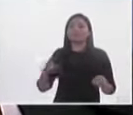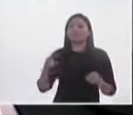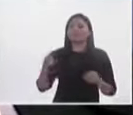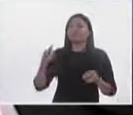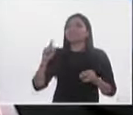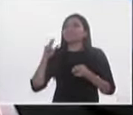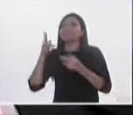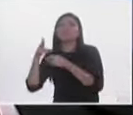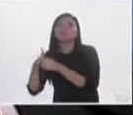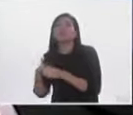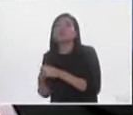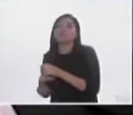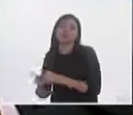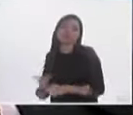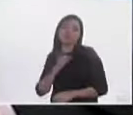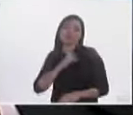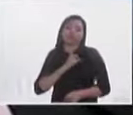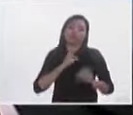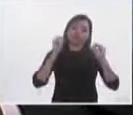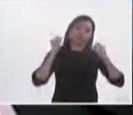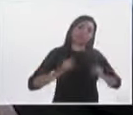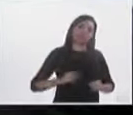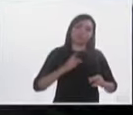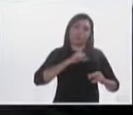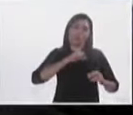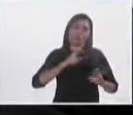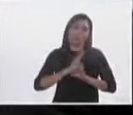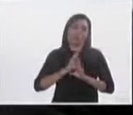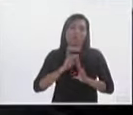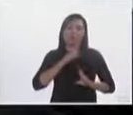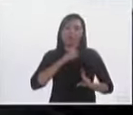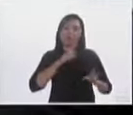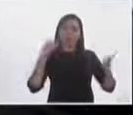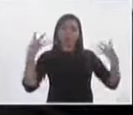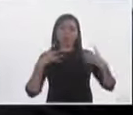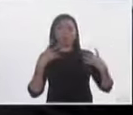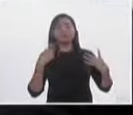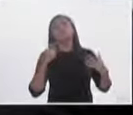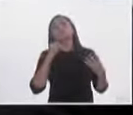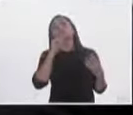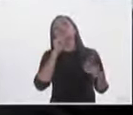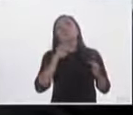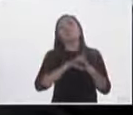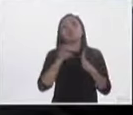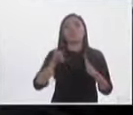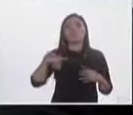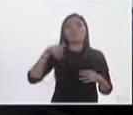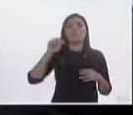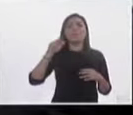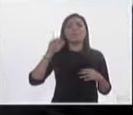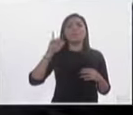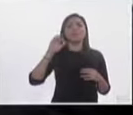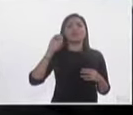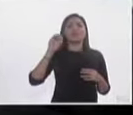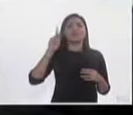En este sentido, podríamos hablar de lo que decía hace un momento que era Vario Pinto, que había